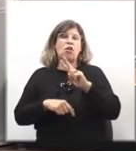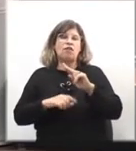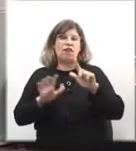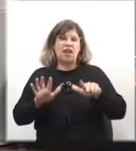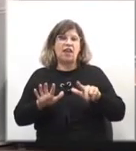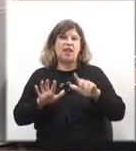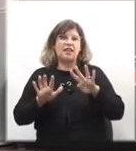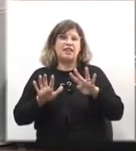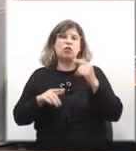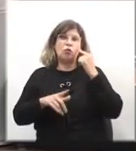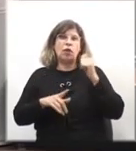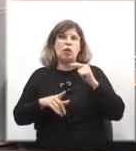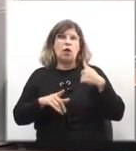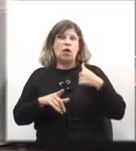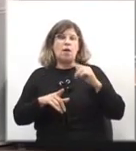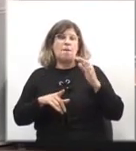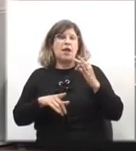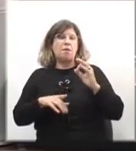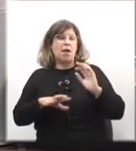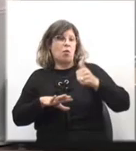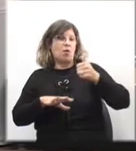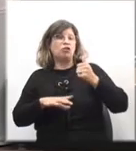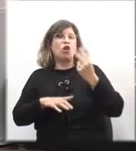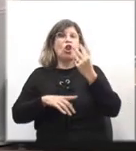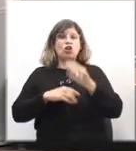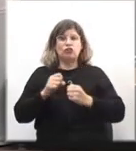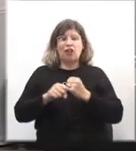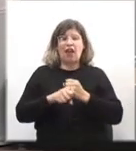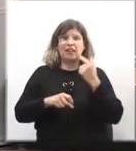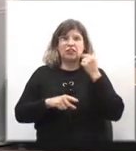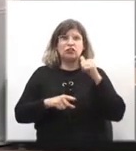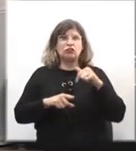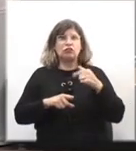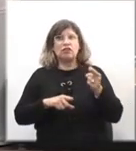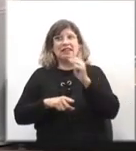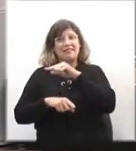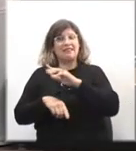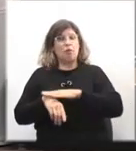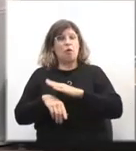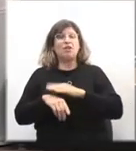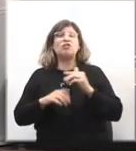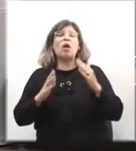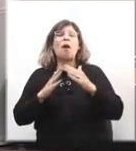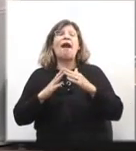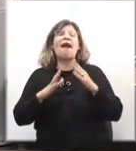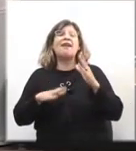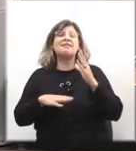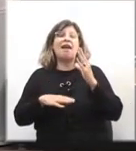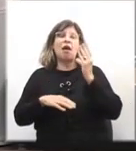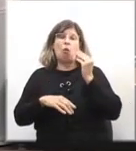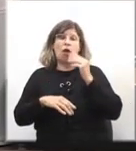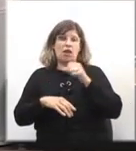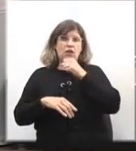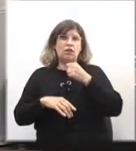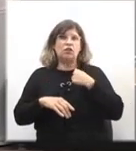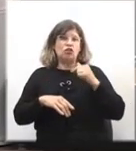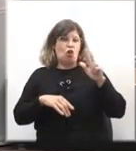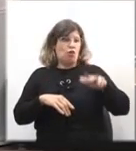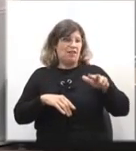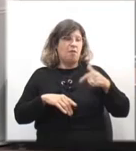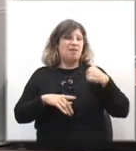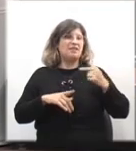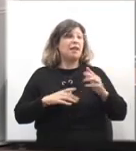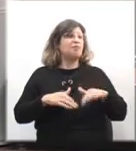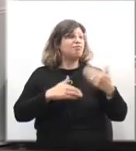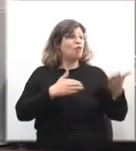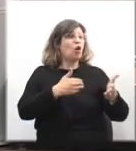que por entonces estaba por cumplir los dos años y en ese momento estaba en la casa de los abuelos. Yo tenía tres meses y me dejaron con una vecina.